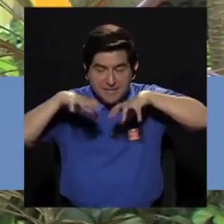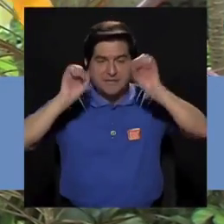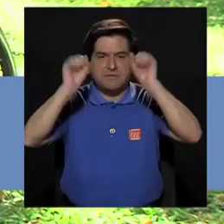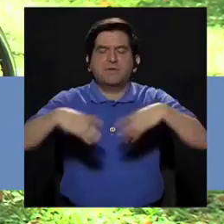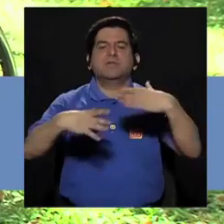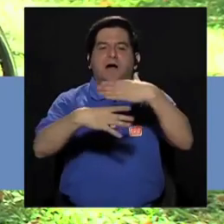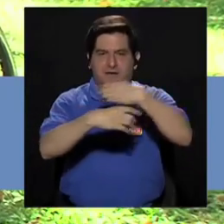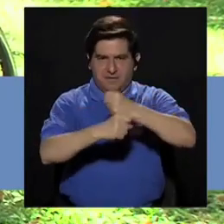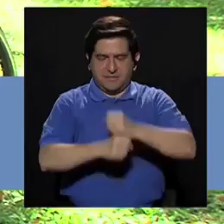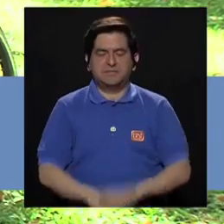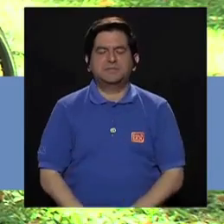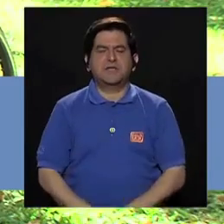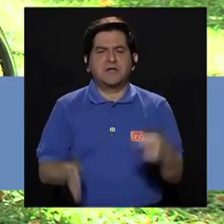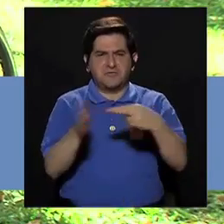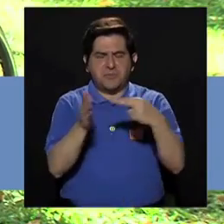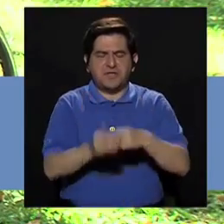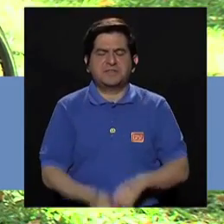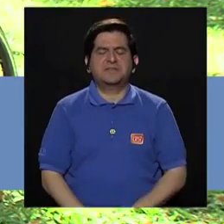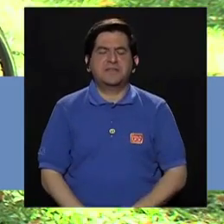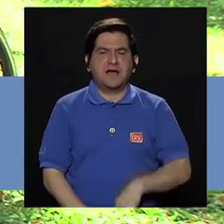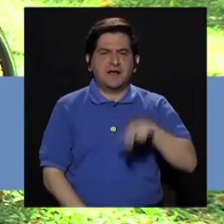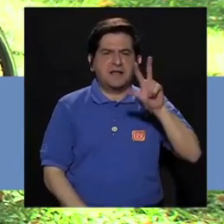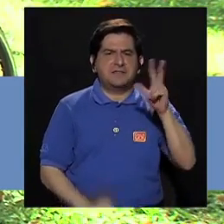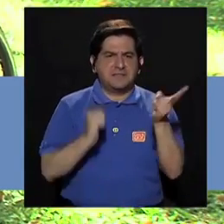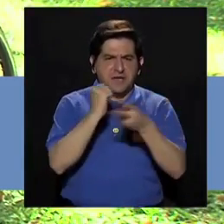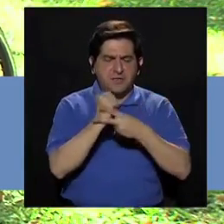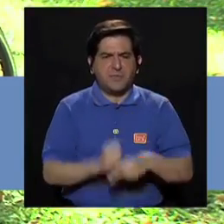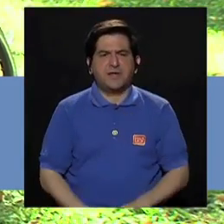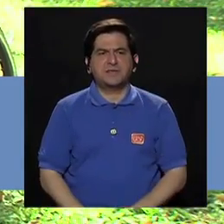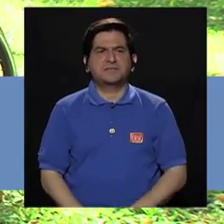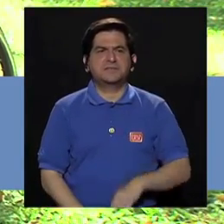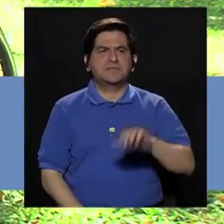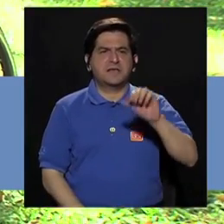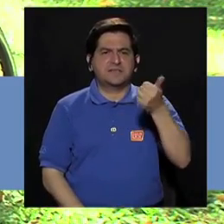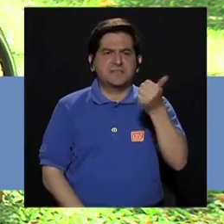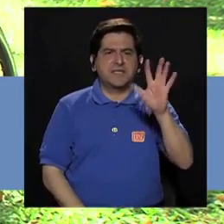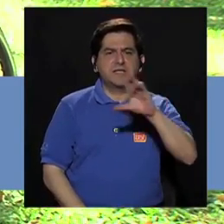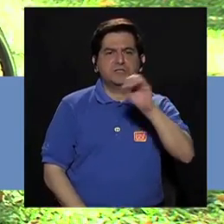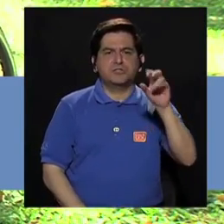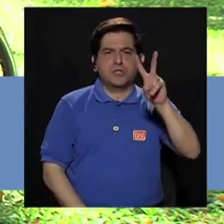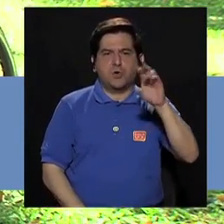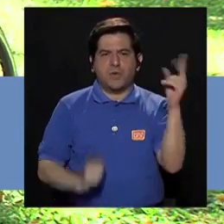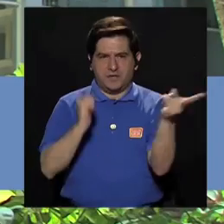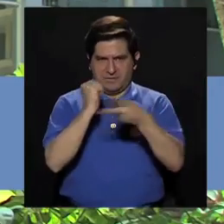Unas repeticiones De 3 a 15 De 3 a 20 repeticiones